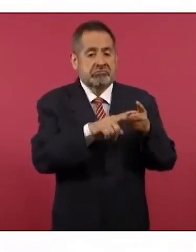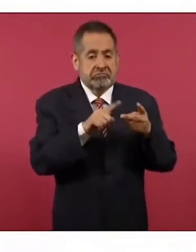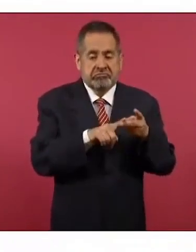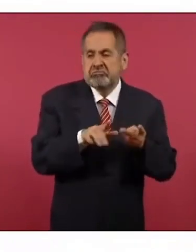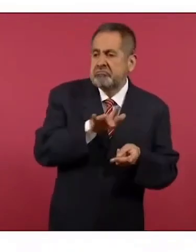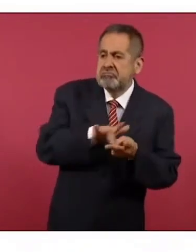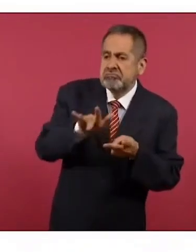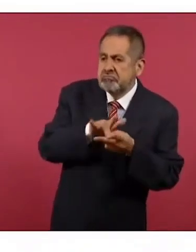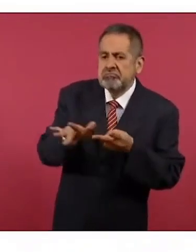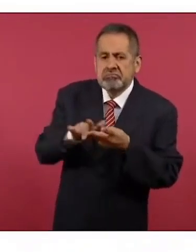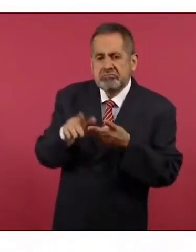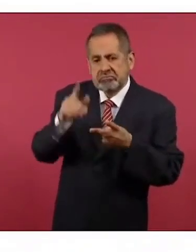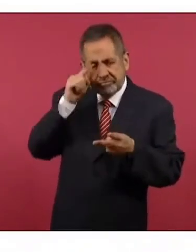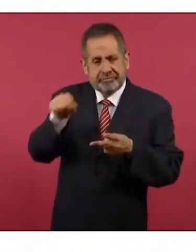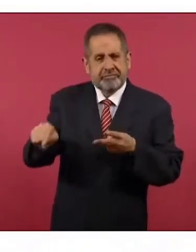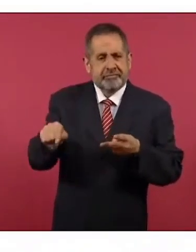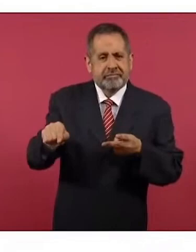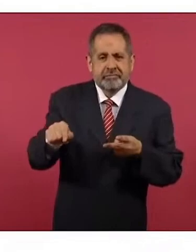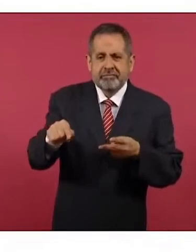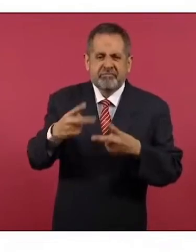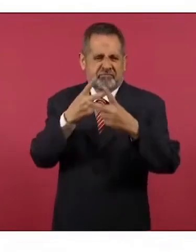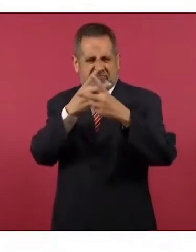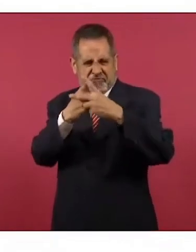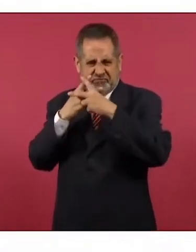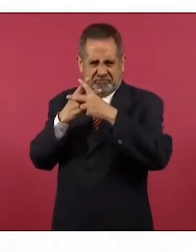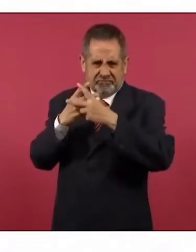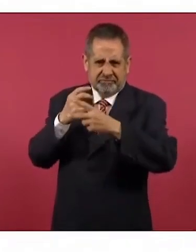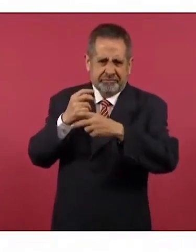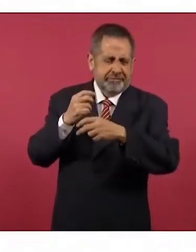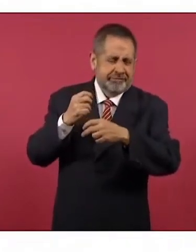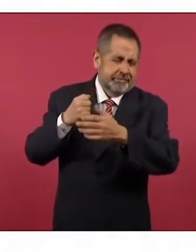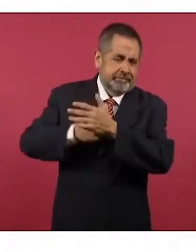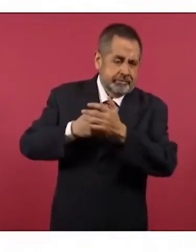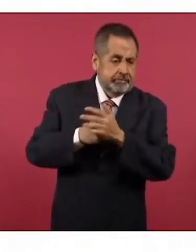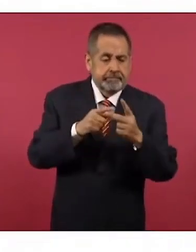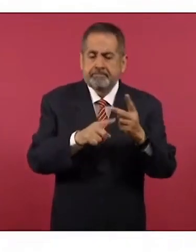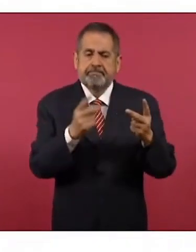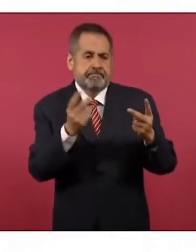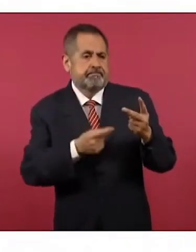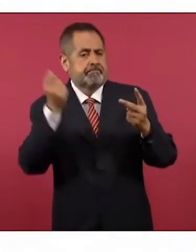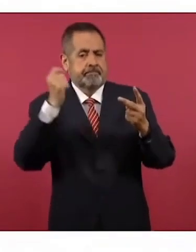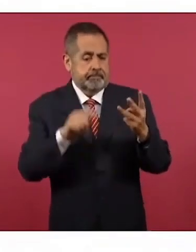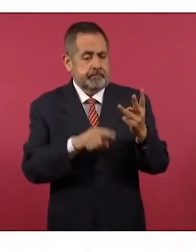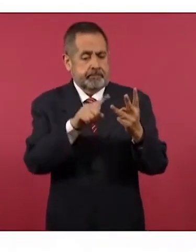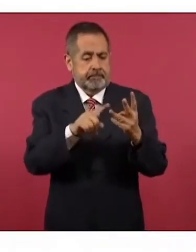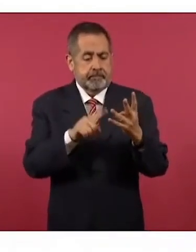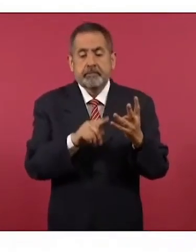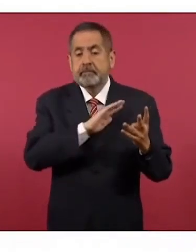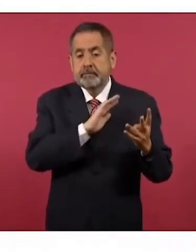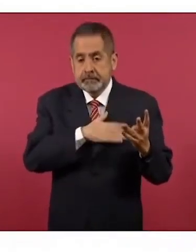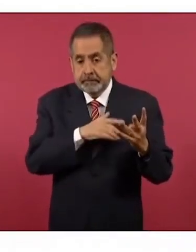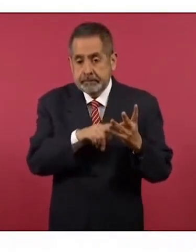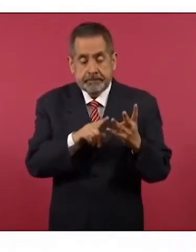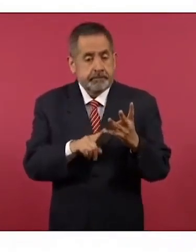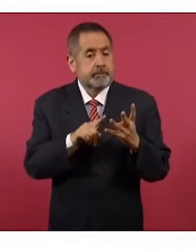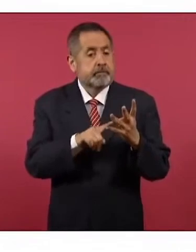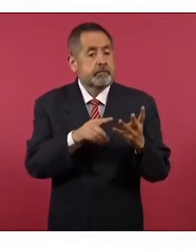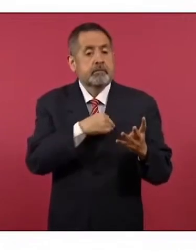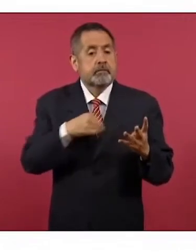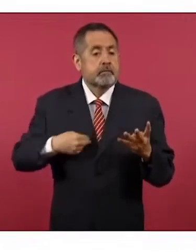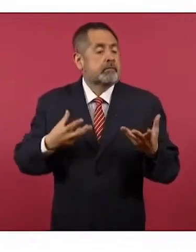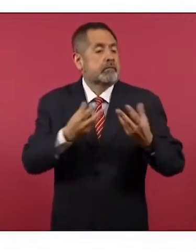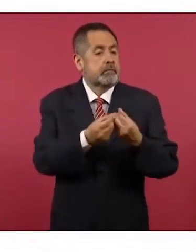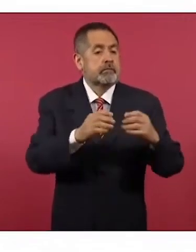apoyar públicamente a movimientos anarquistas, el de dos ciudadanos españoles, vascos, integrantes de una